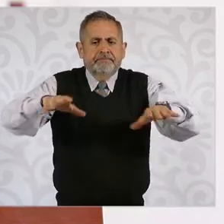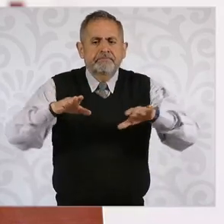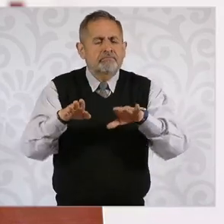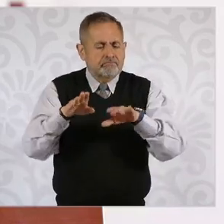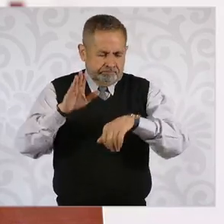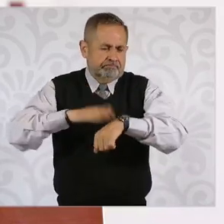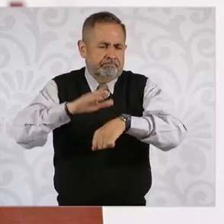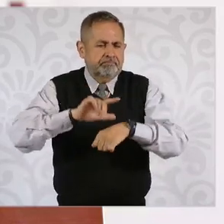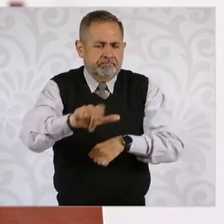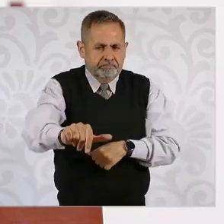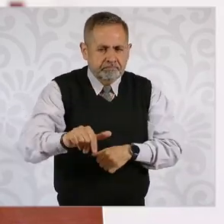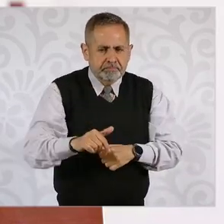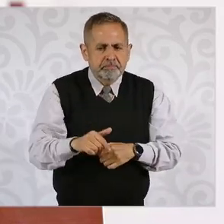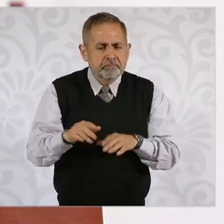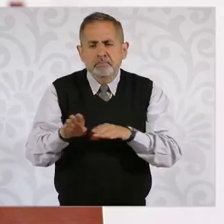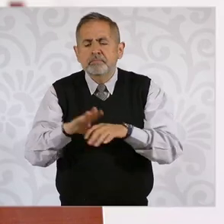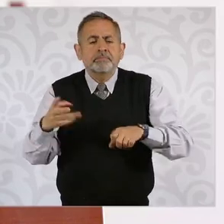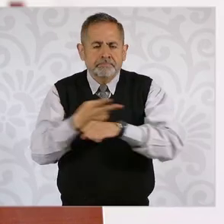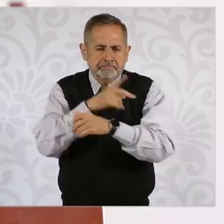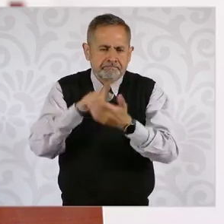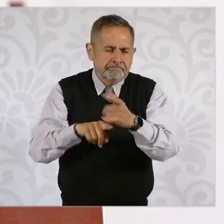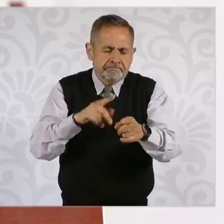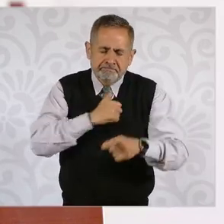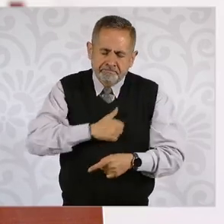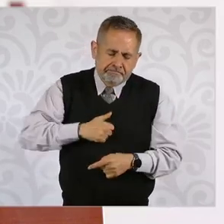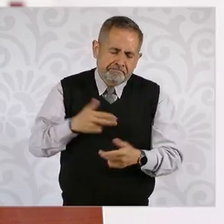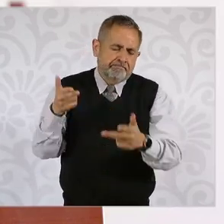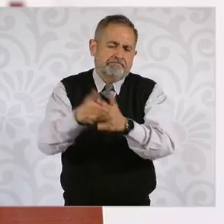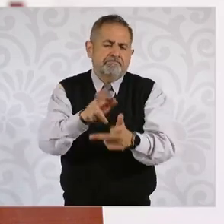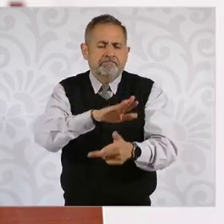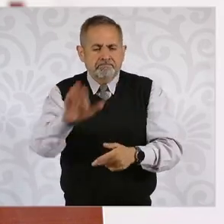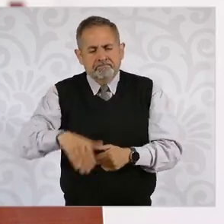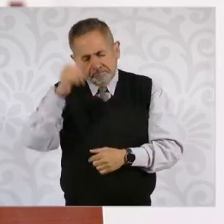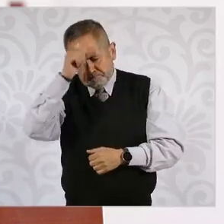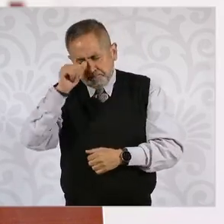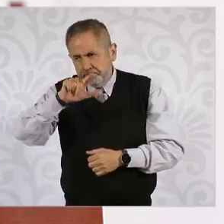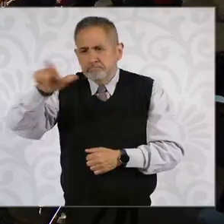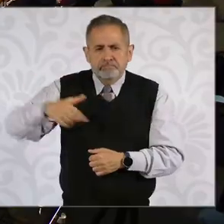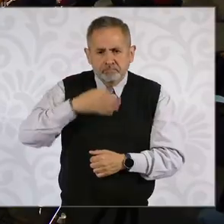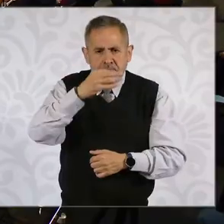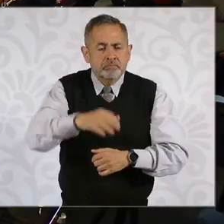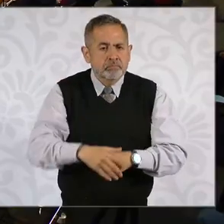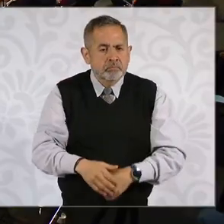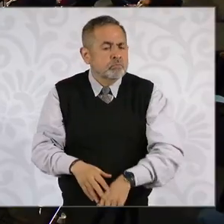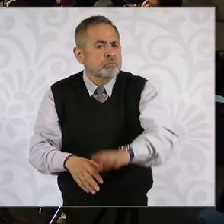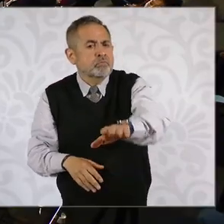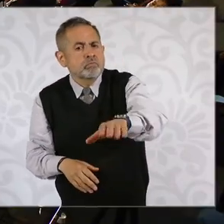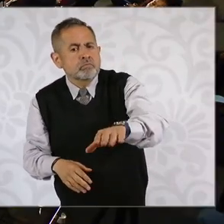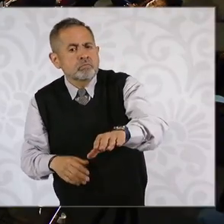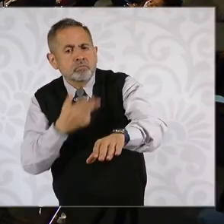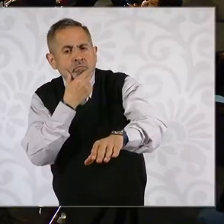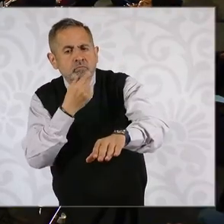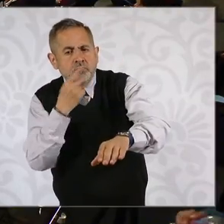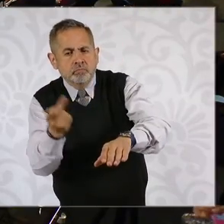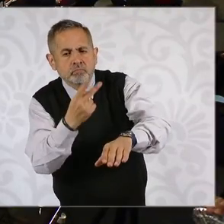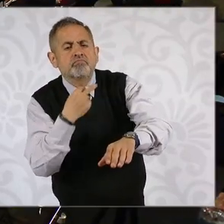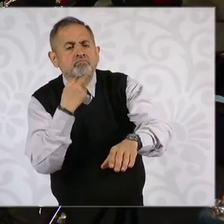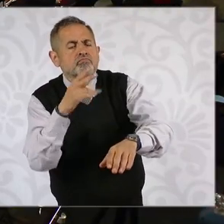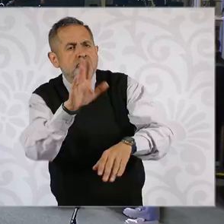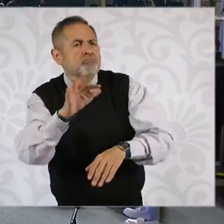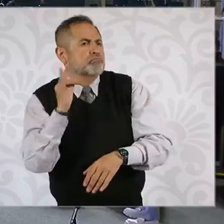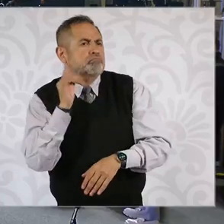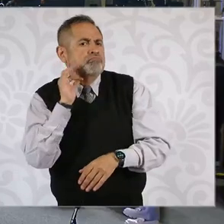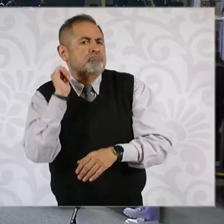el lamentable asesinato del padre en Chierma. ¿El fiscal no le ha dado fecha para que asista a